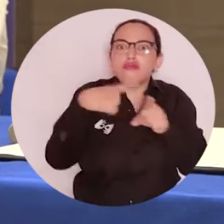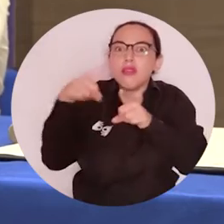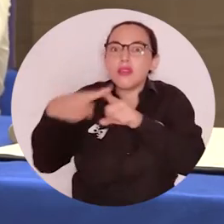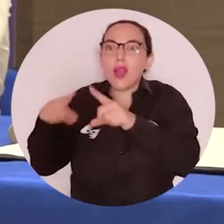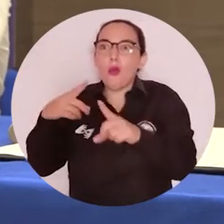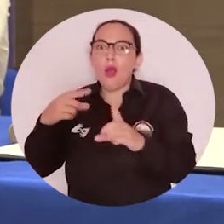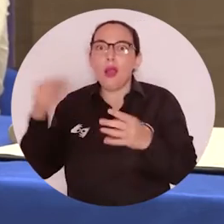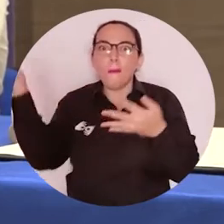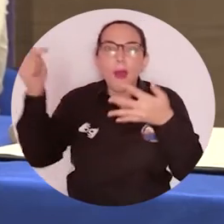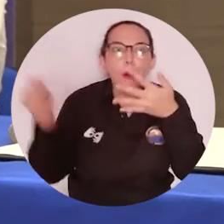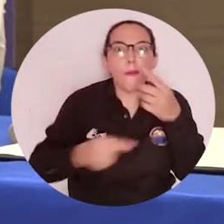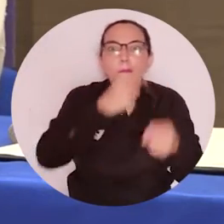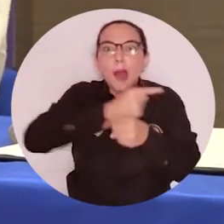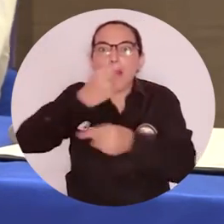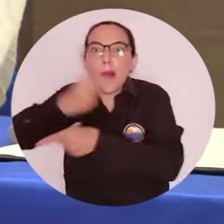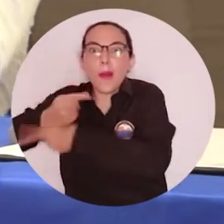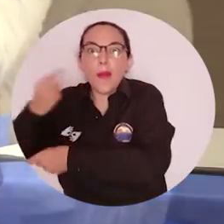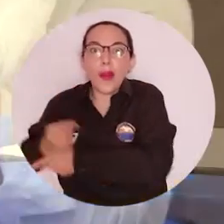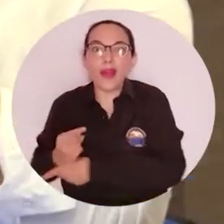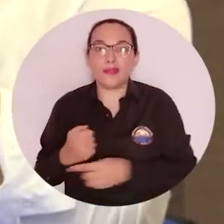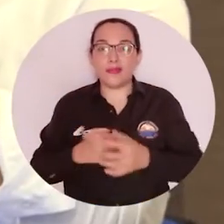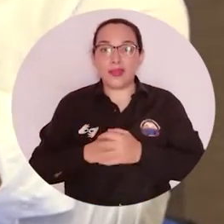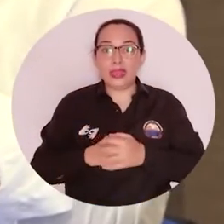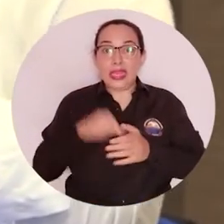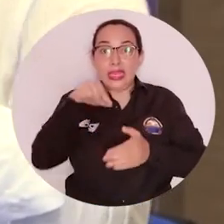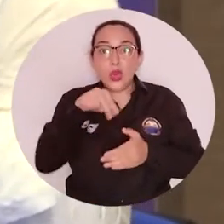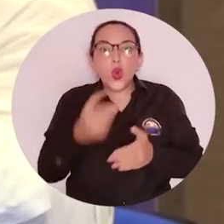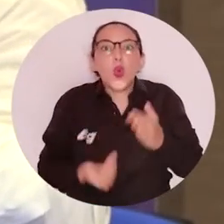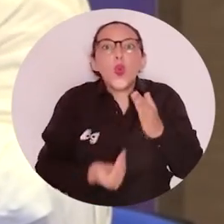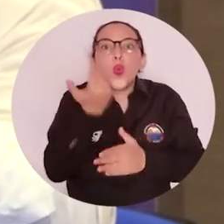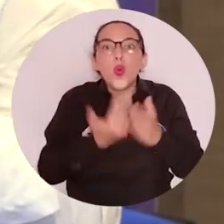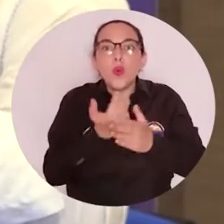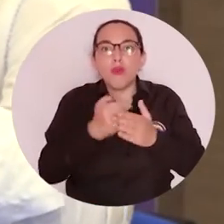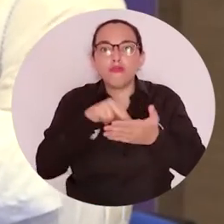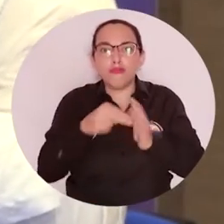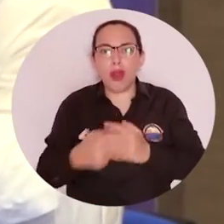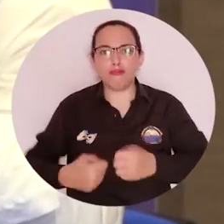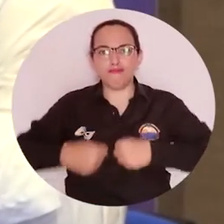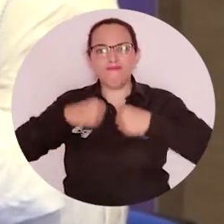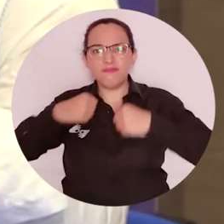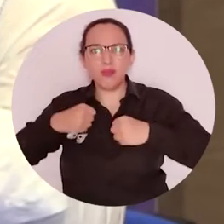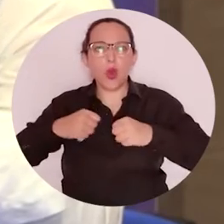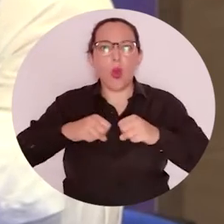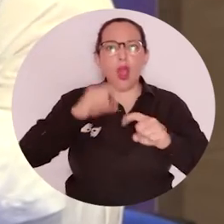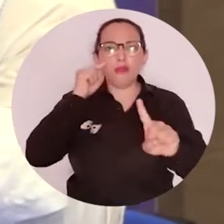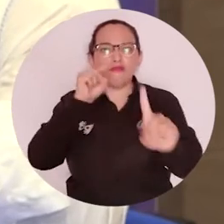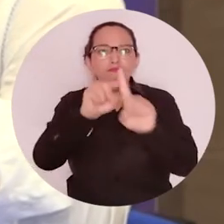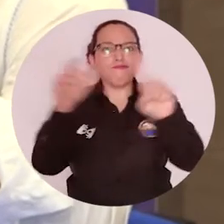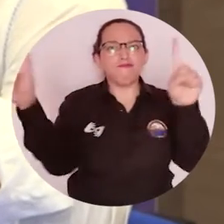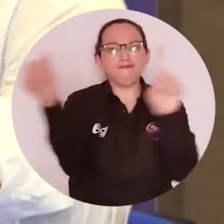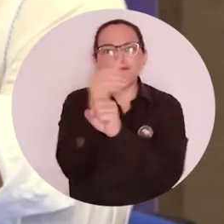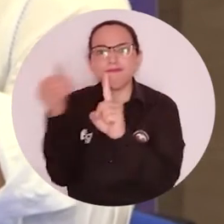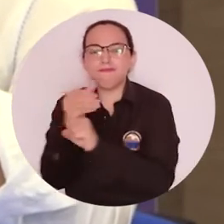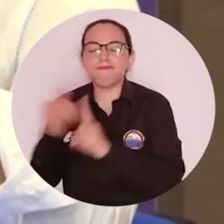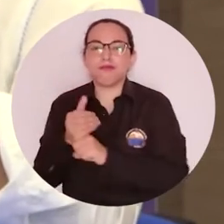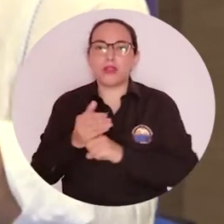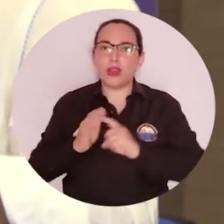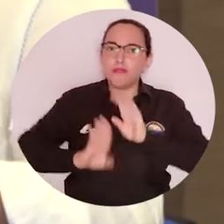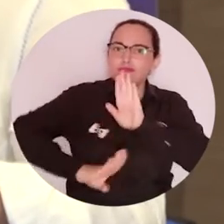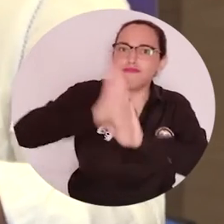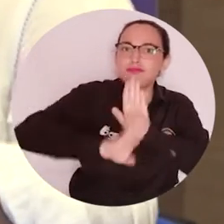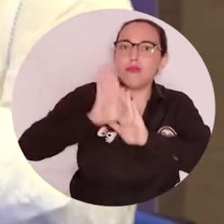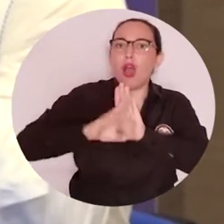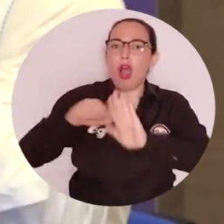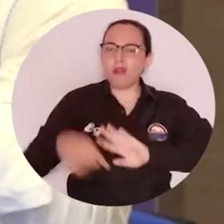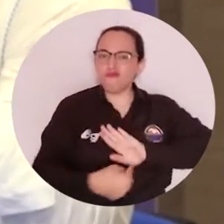una siembra que esperamos nos permita seguir consolidando triunfos, seguir avanzando, seguir demostrándole